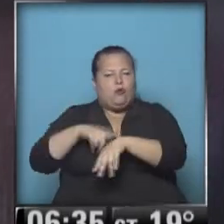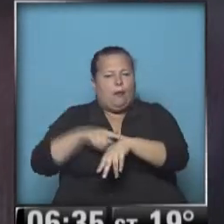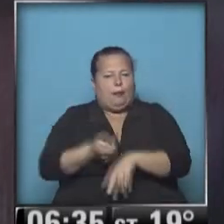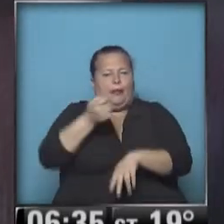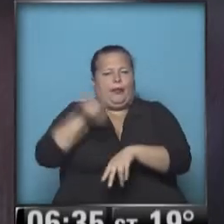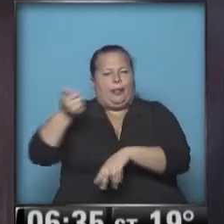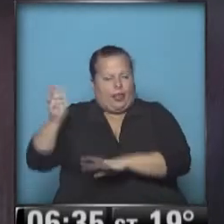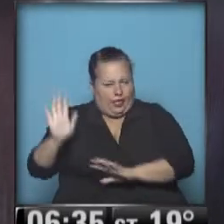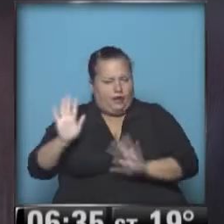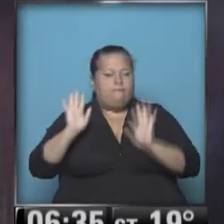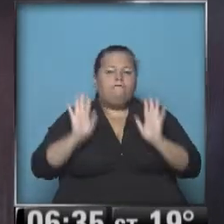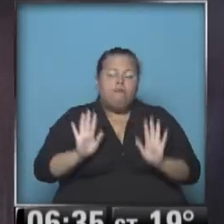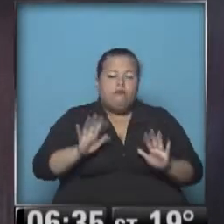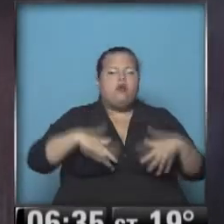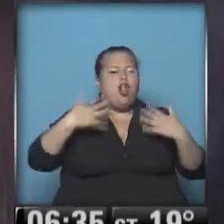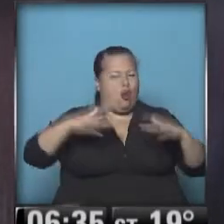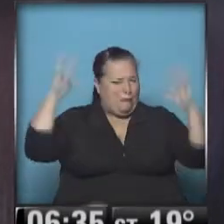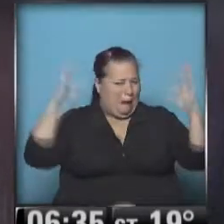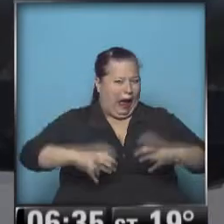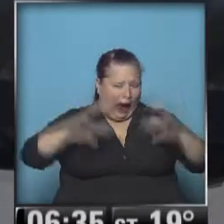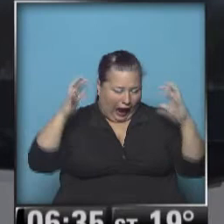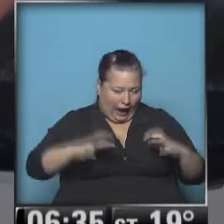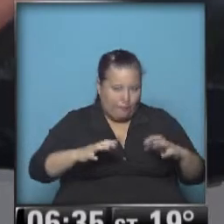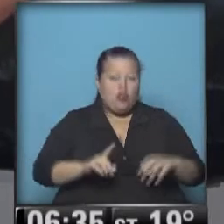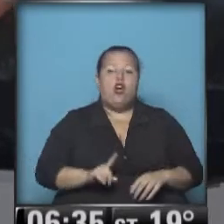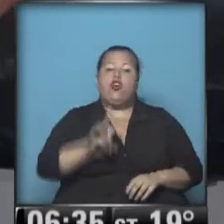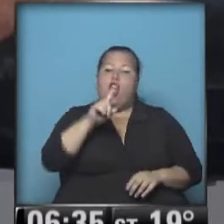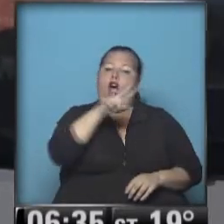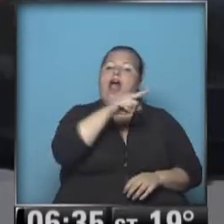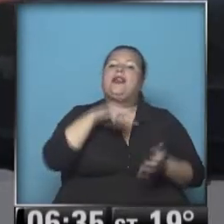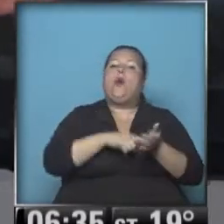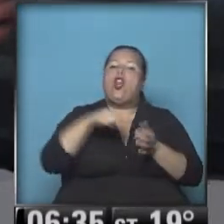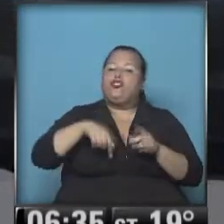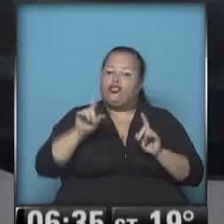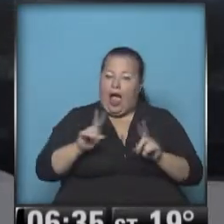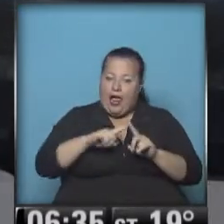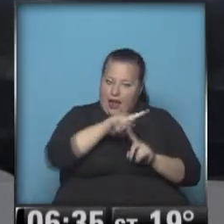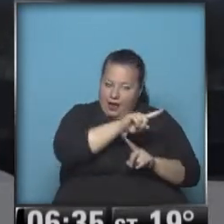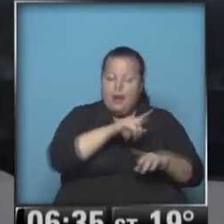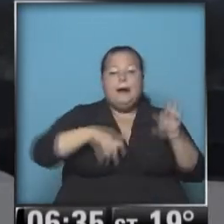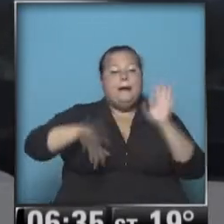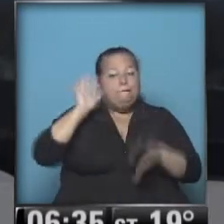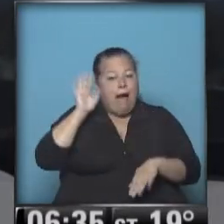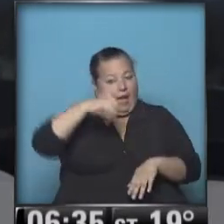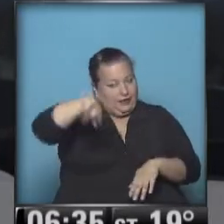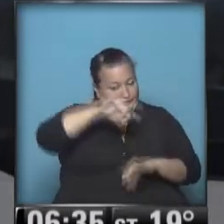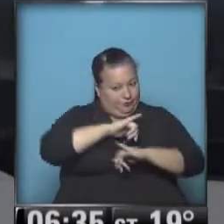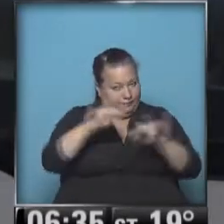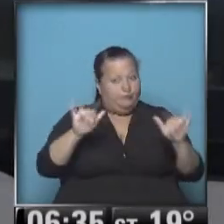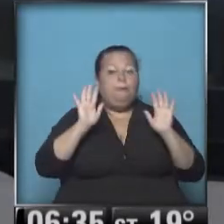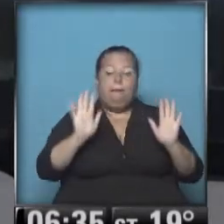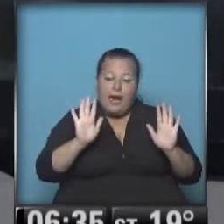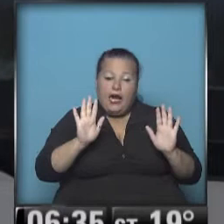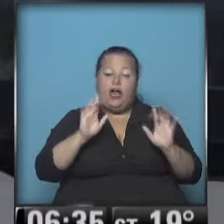tiempo, con mucha intensidad. Noroeste de la provincia de Buenos Aires, especialmente para ustedes. Pero